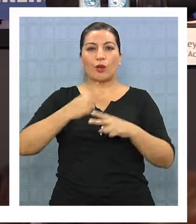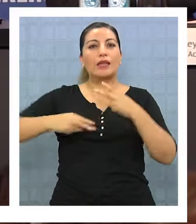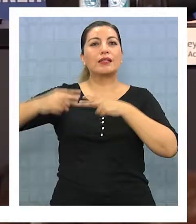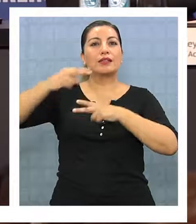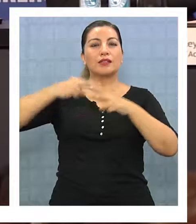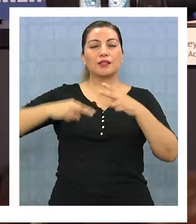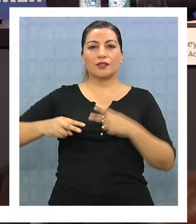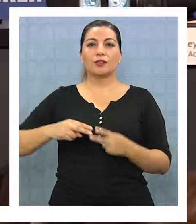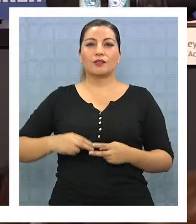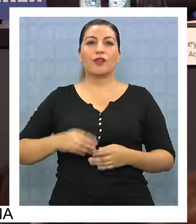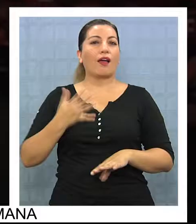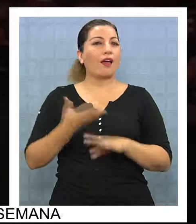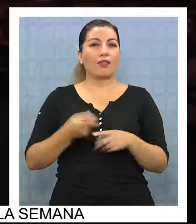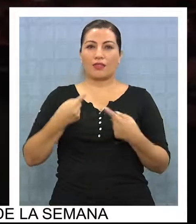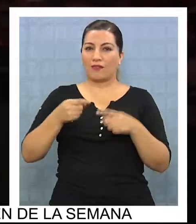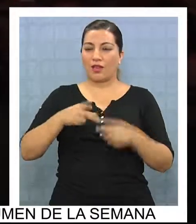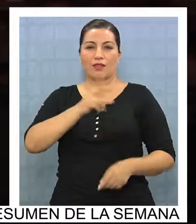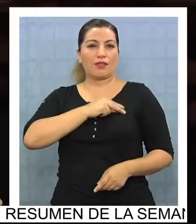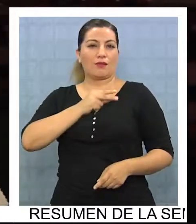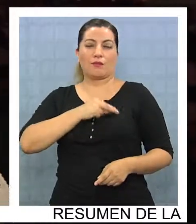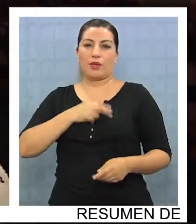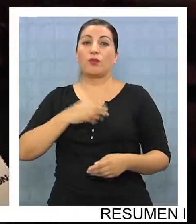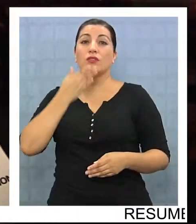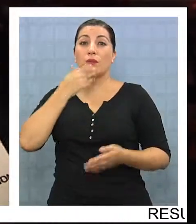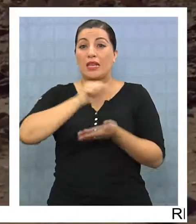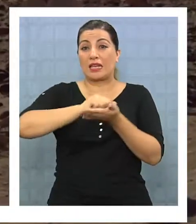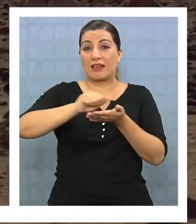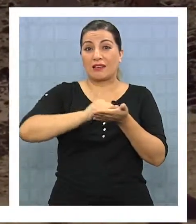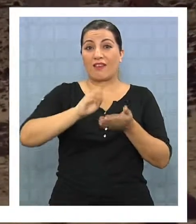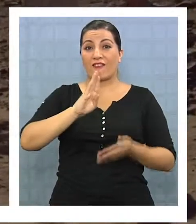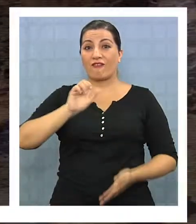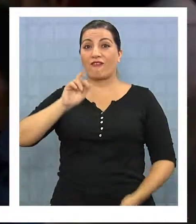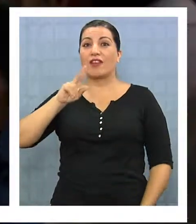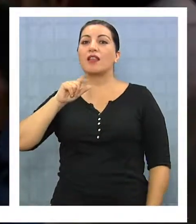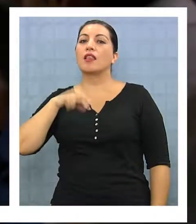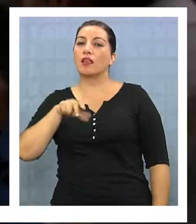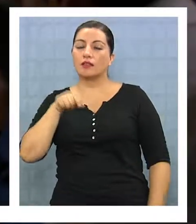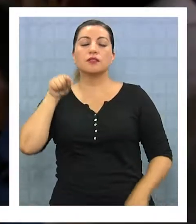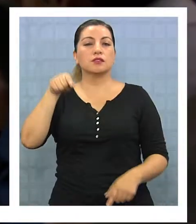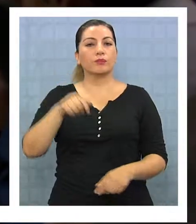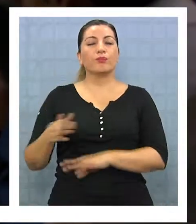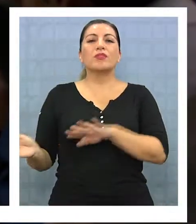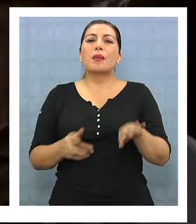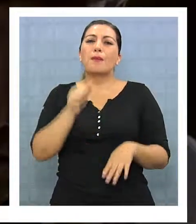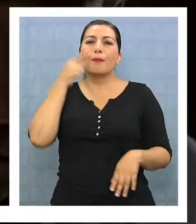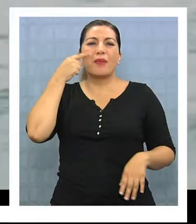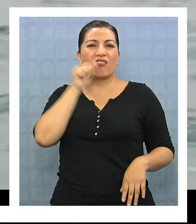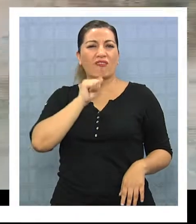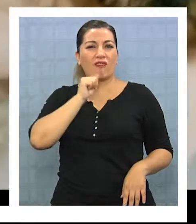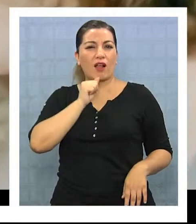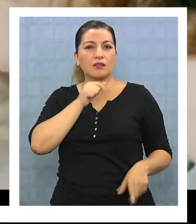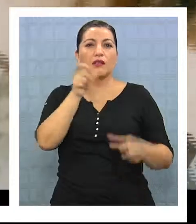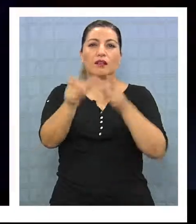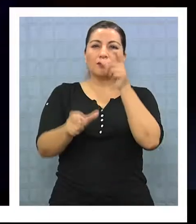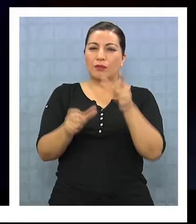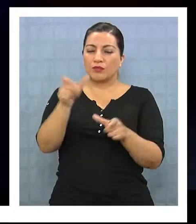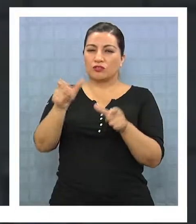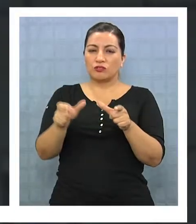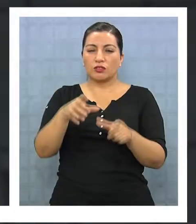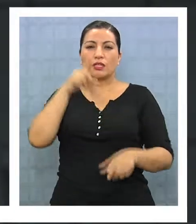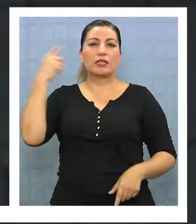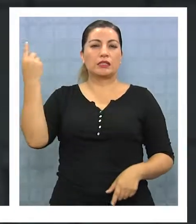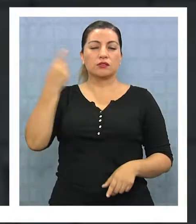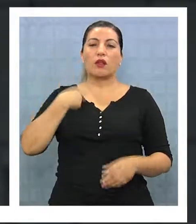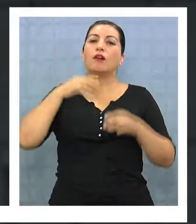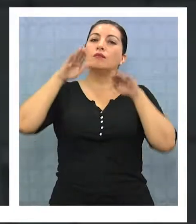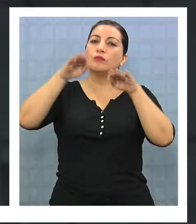actuación, sino como dirección, ahora como guión en Berlín. Pero esta falta de apoyo del público nacional tiene también que